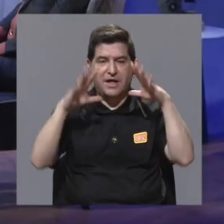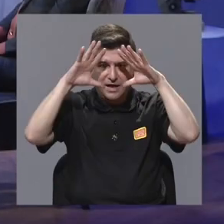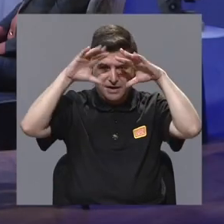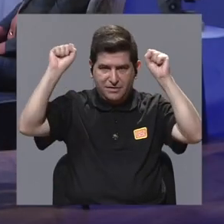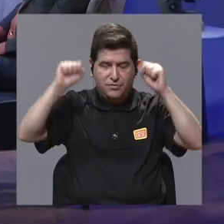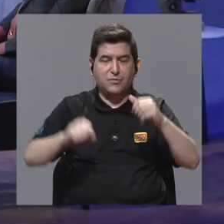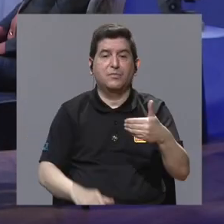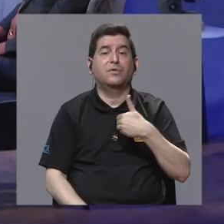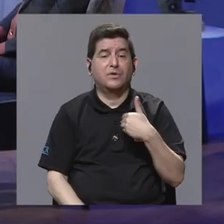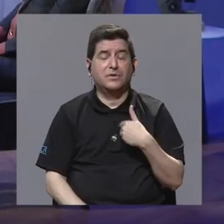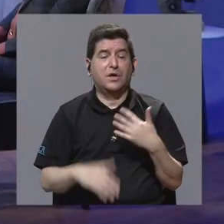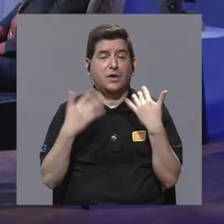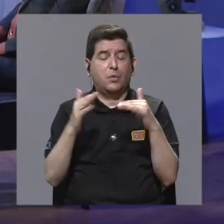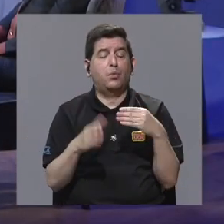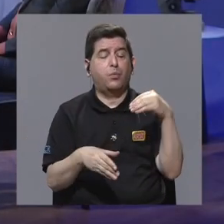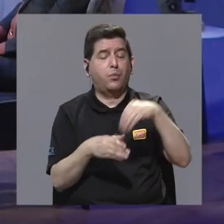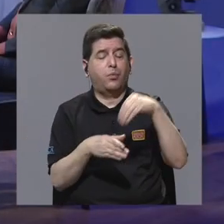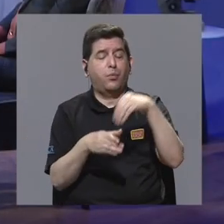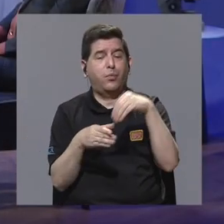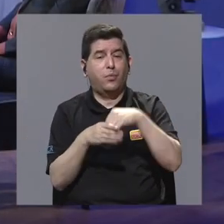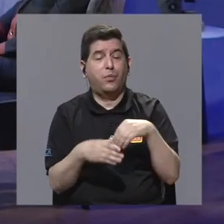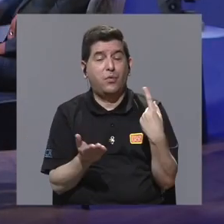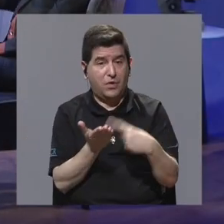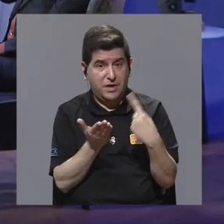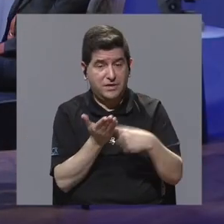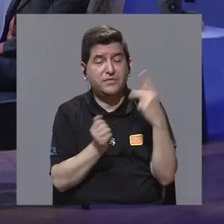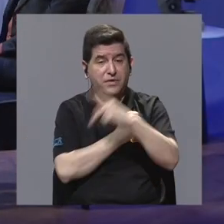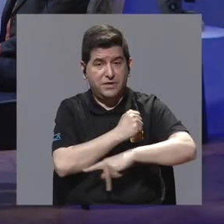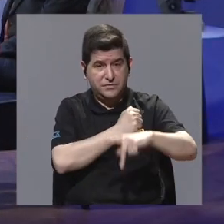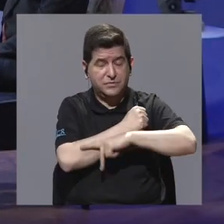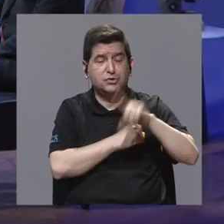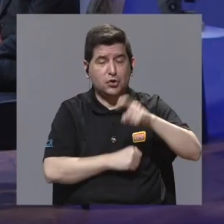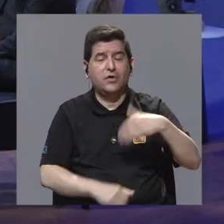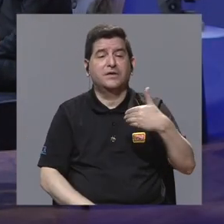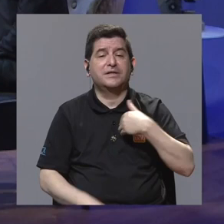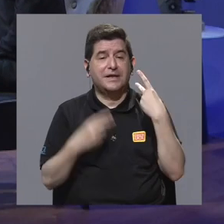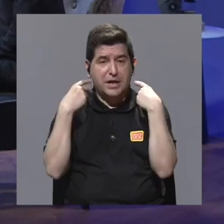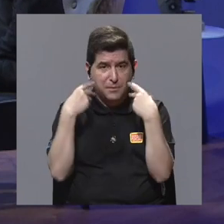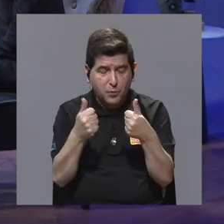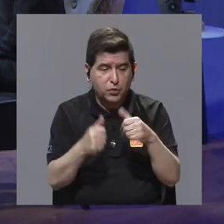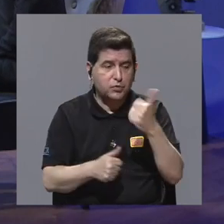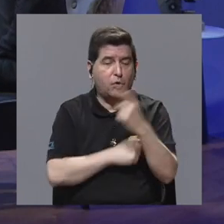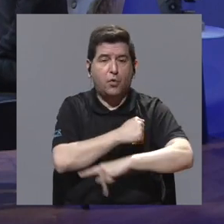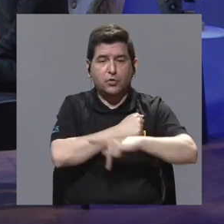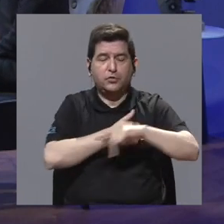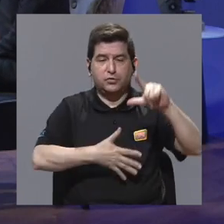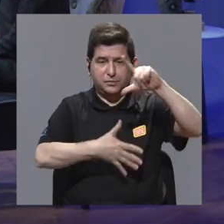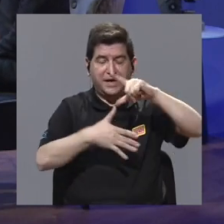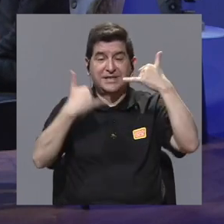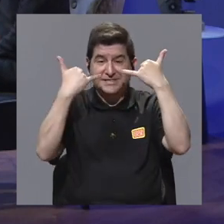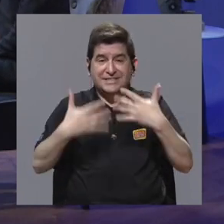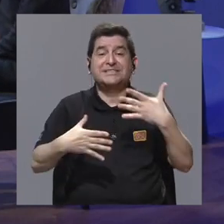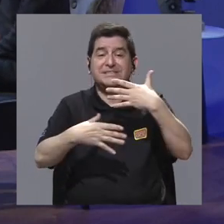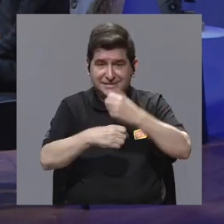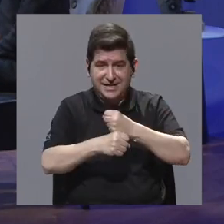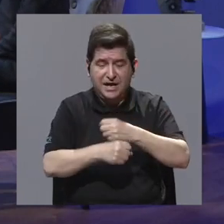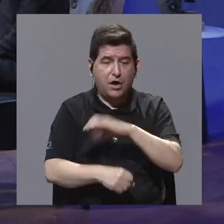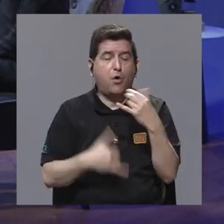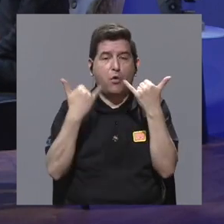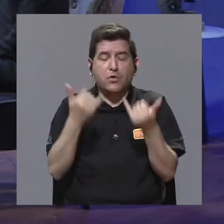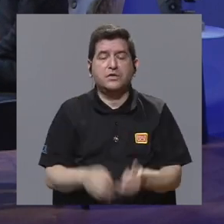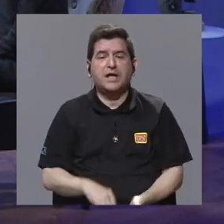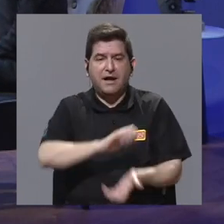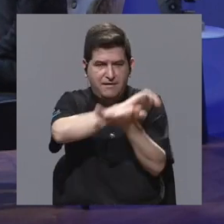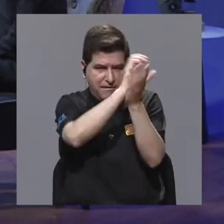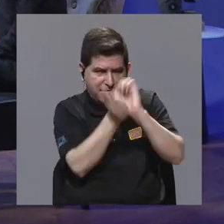diplomático porque realmente tiene muchísimo que aportar. Y esa es una discusión que como país debemos de dar pronto. Otros países de América Latina, de hecho, ya la están